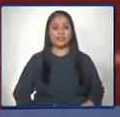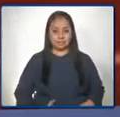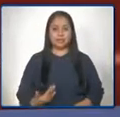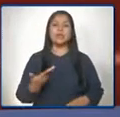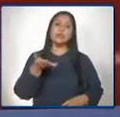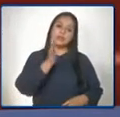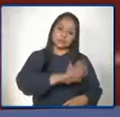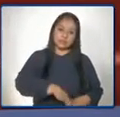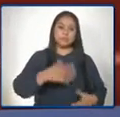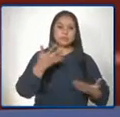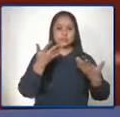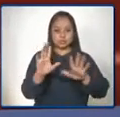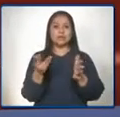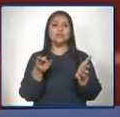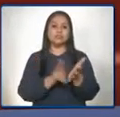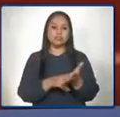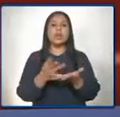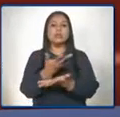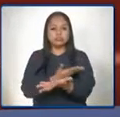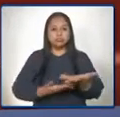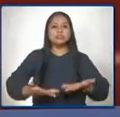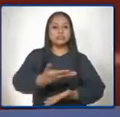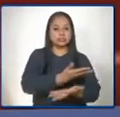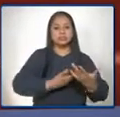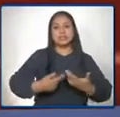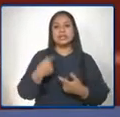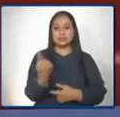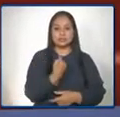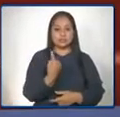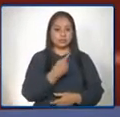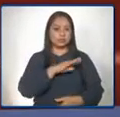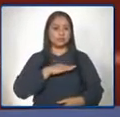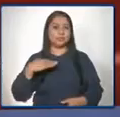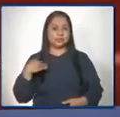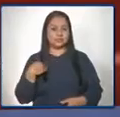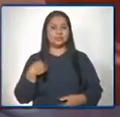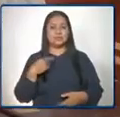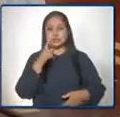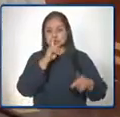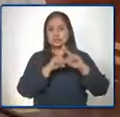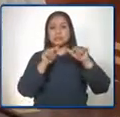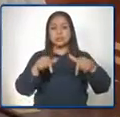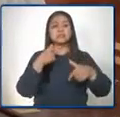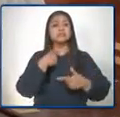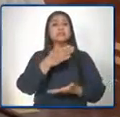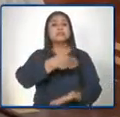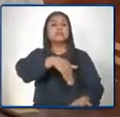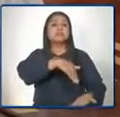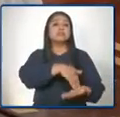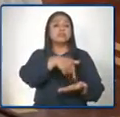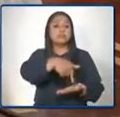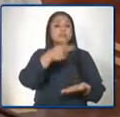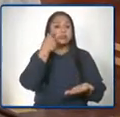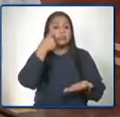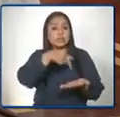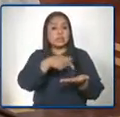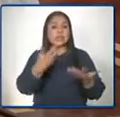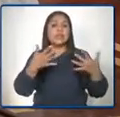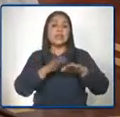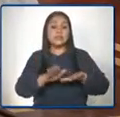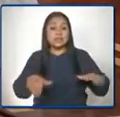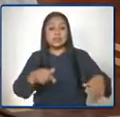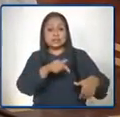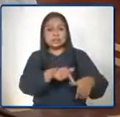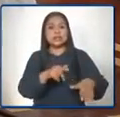que establece las relaciones entre todos los ministerios y estos centros infantiles pues son atendidos con o